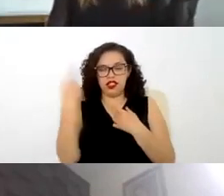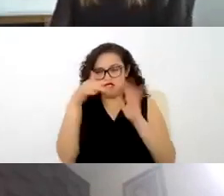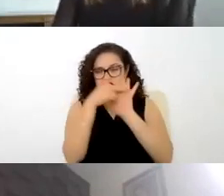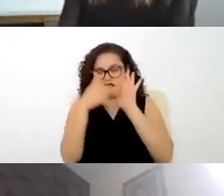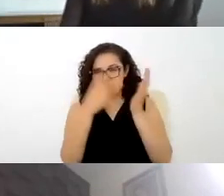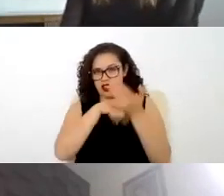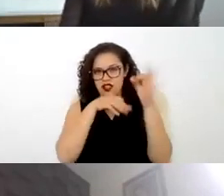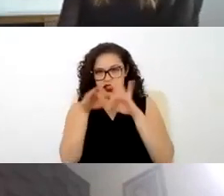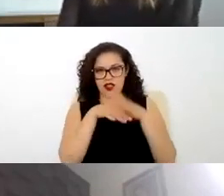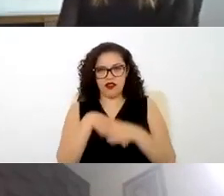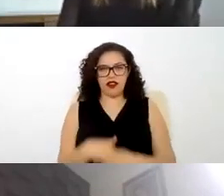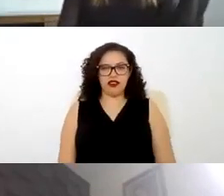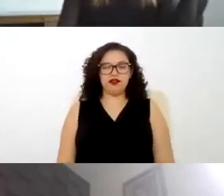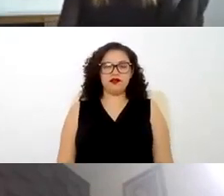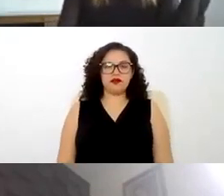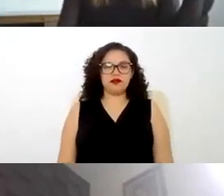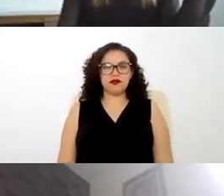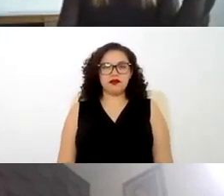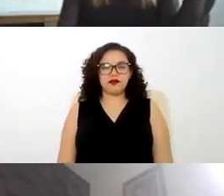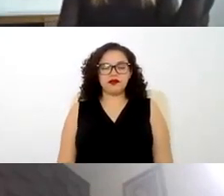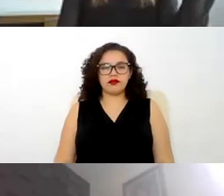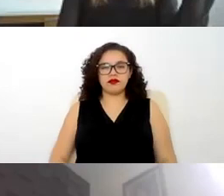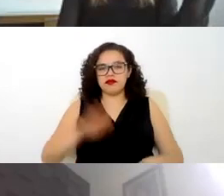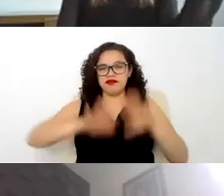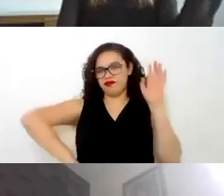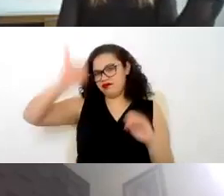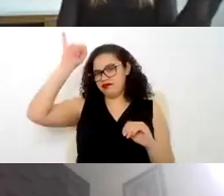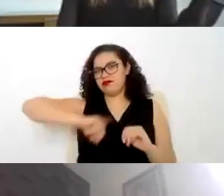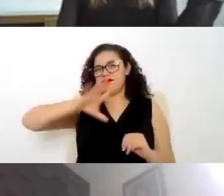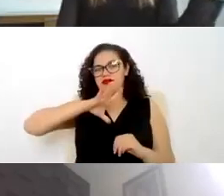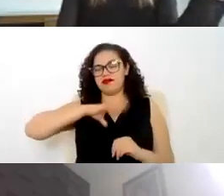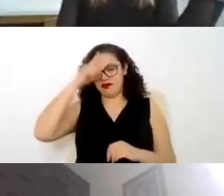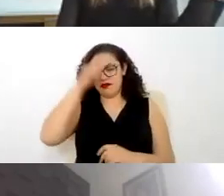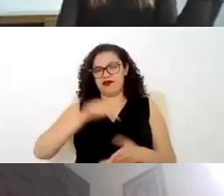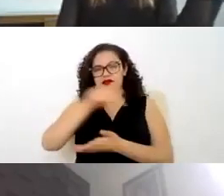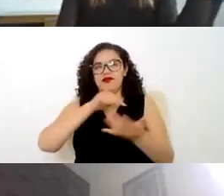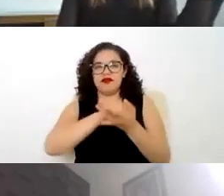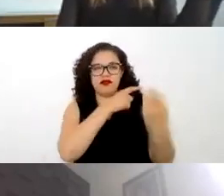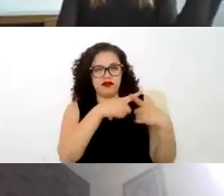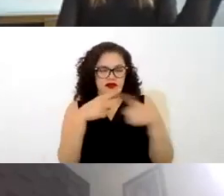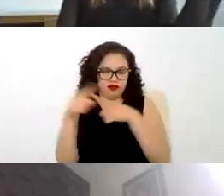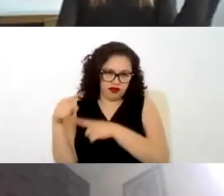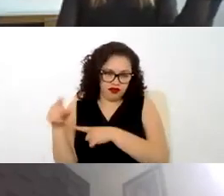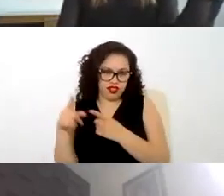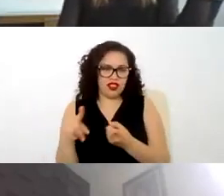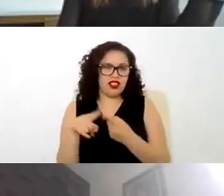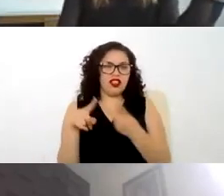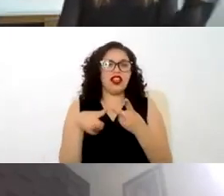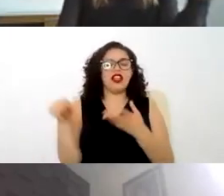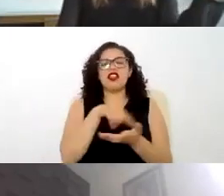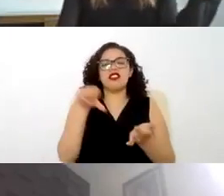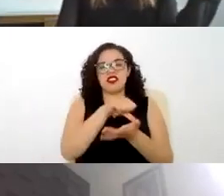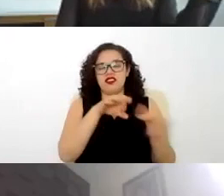trabajo porque muchas veces tenemos patrones que tienen distintos domicilios distintos centros de trabajo y pues o sea